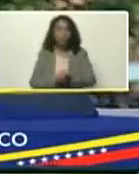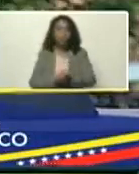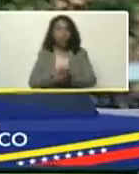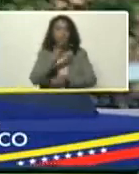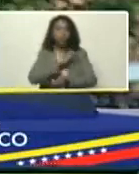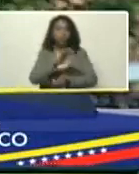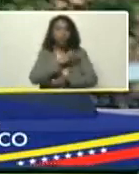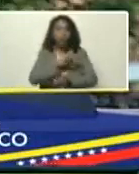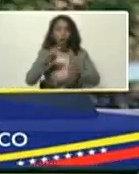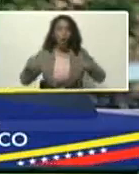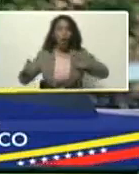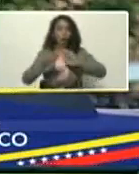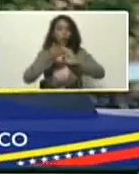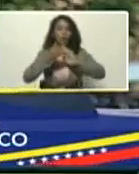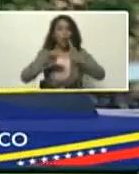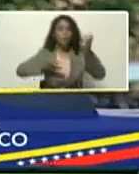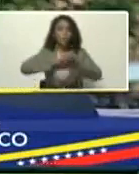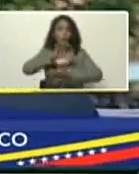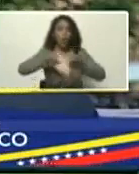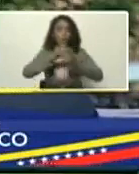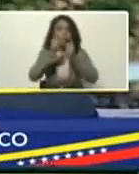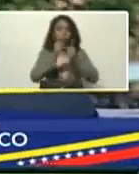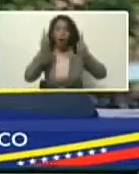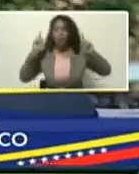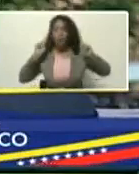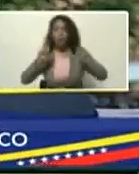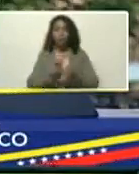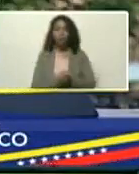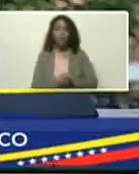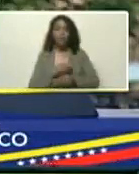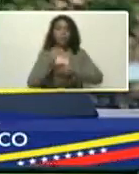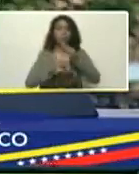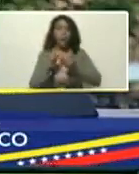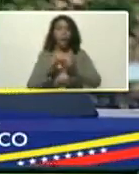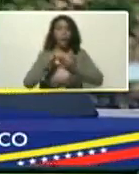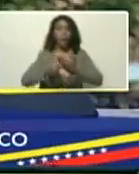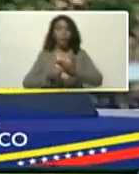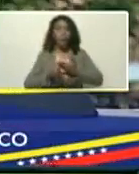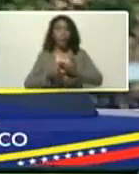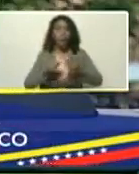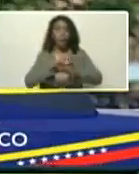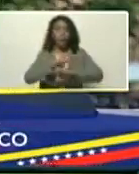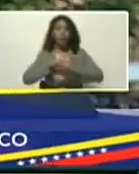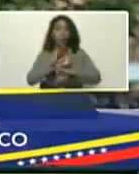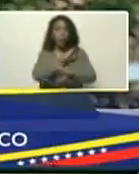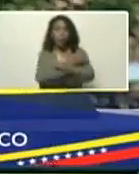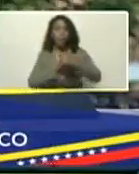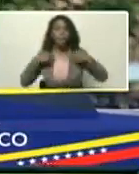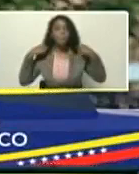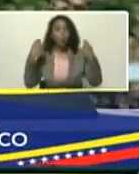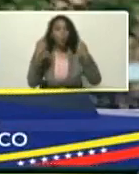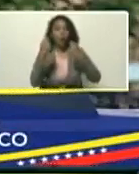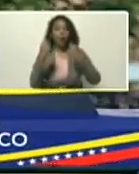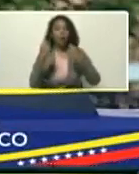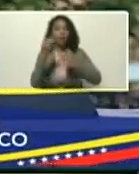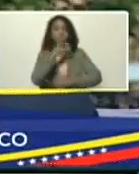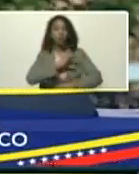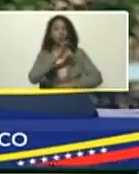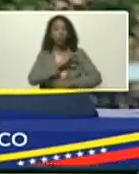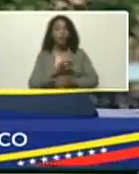ecosocialista, contra la crisis, climática, será una revista, arbitrada, del ministerio, del poder popular, del ecosocialismo,